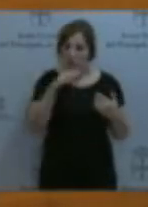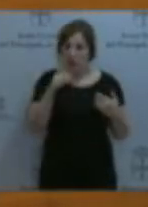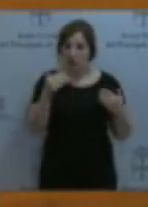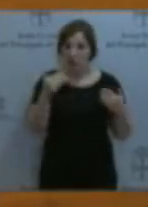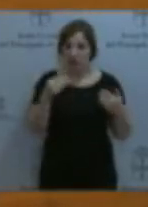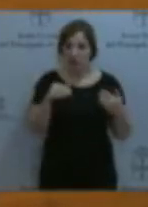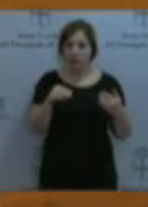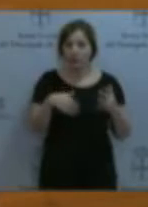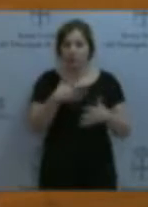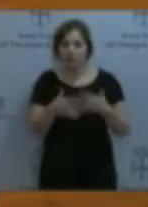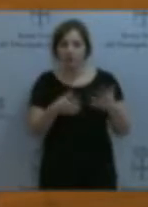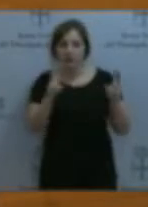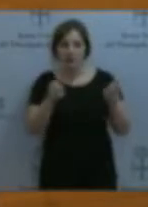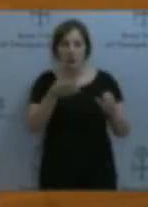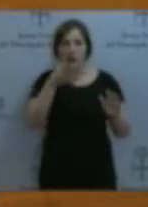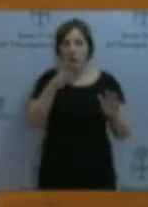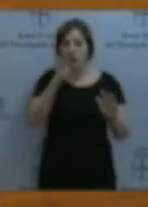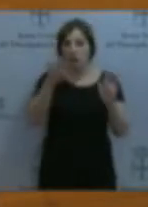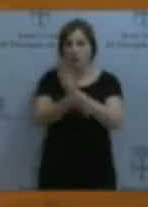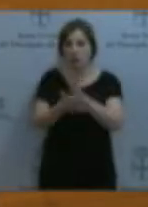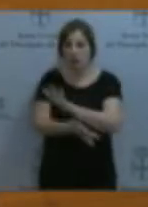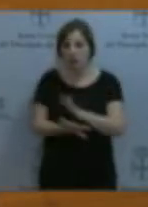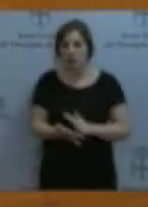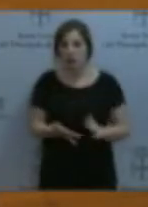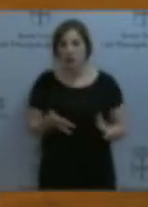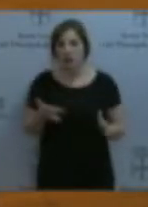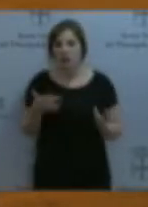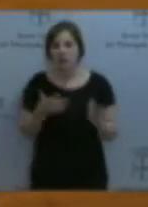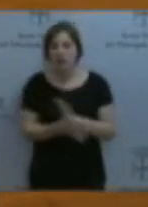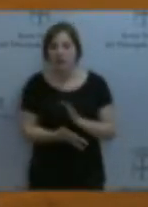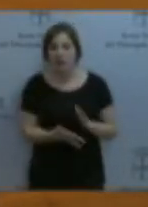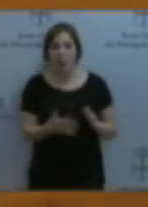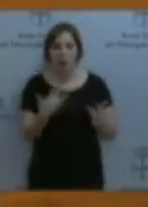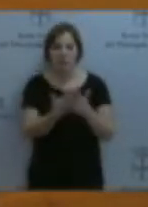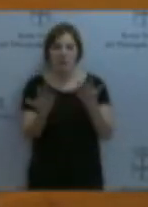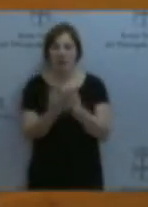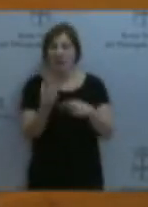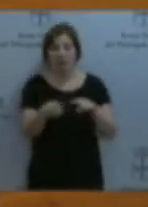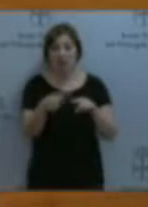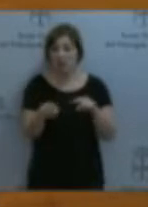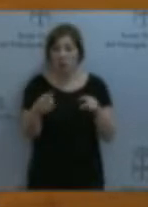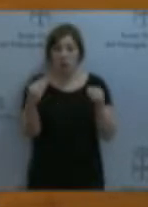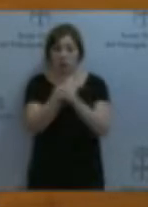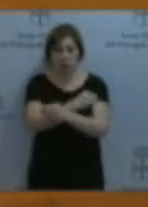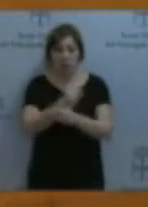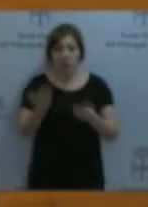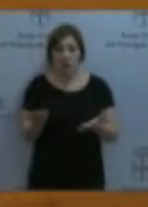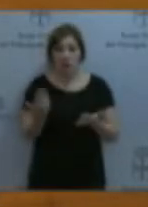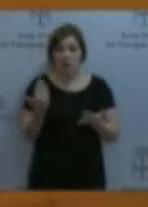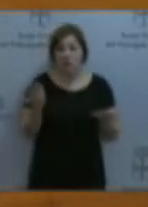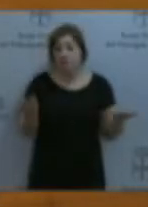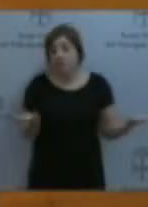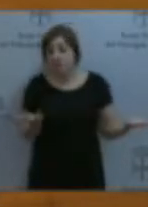Este batiburrillo de exposición de motivos no hace más que mezclar churras con merinas y, ya que el PSUERGA pasaba por Valladolid,